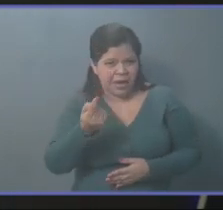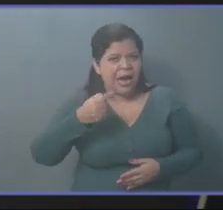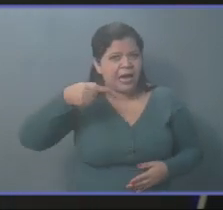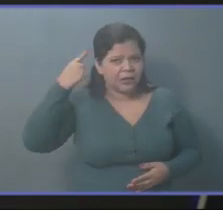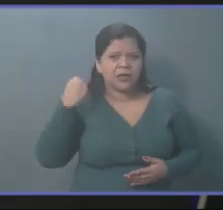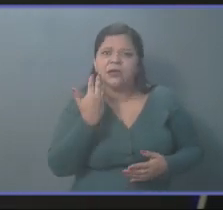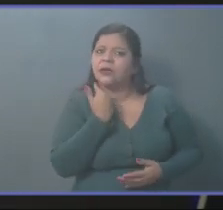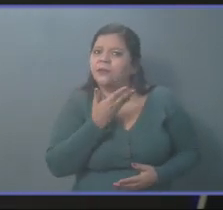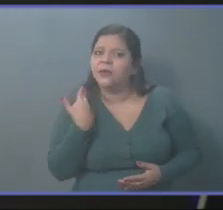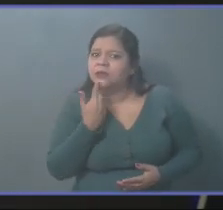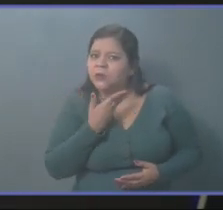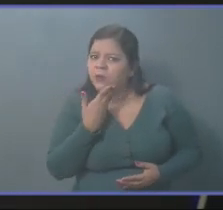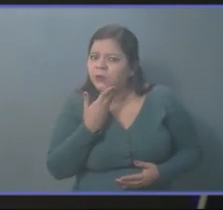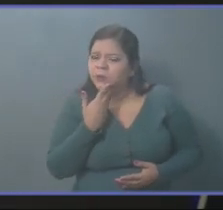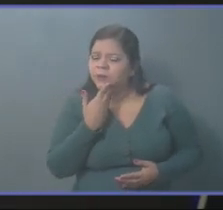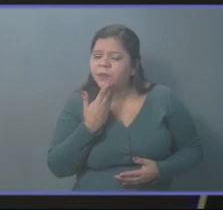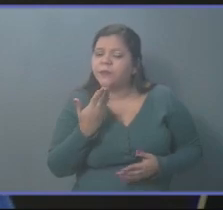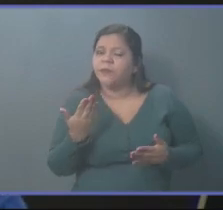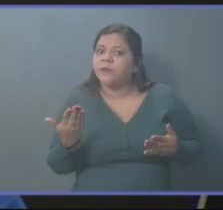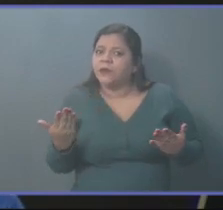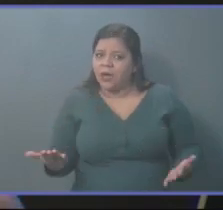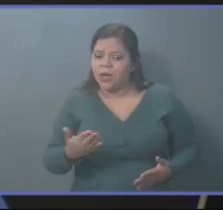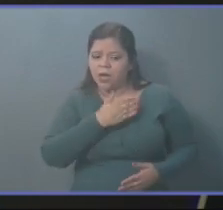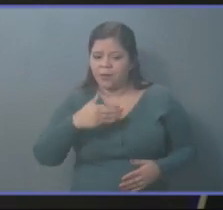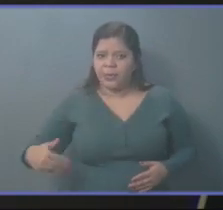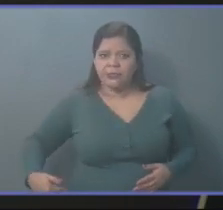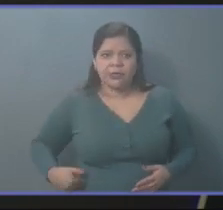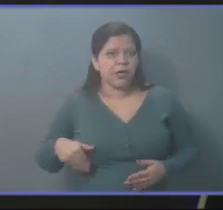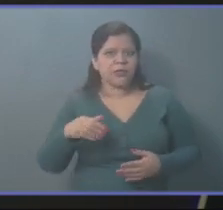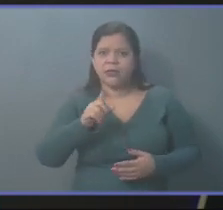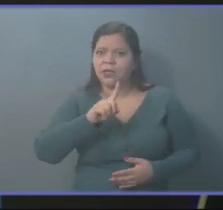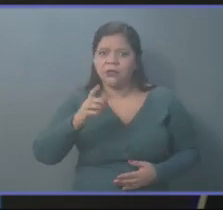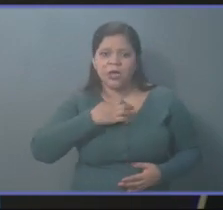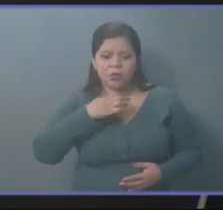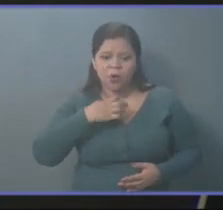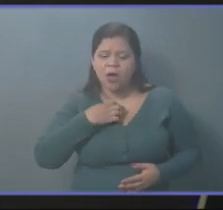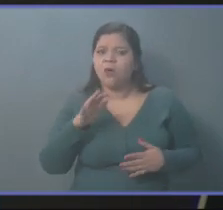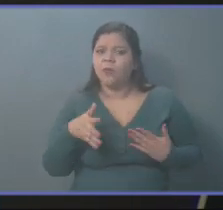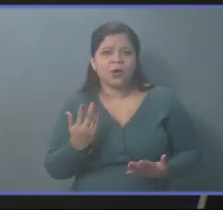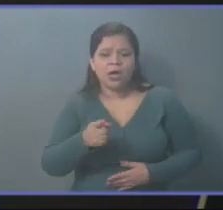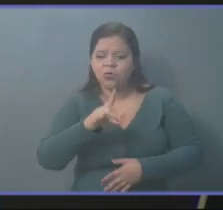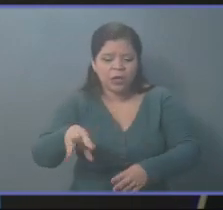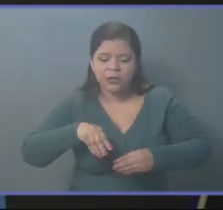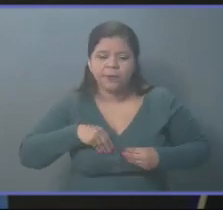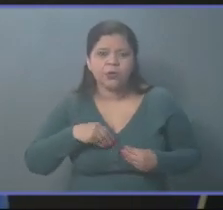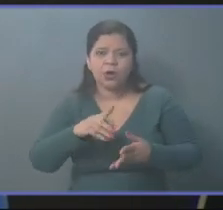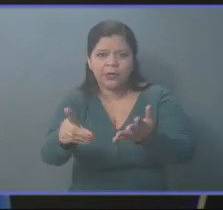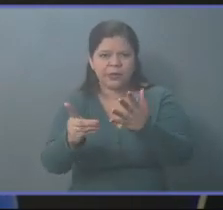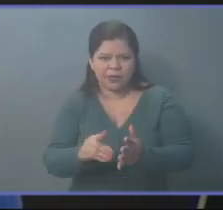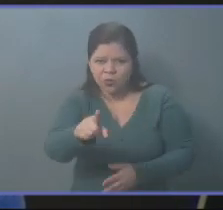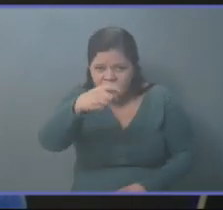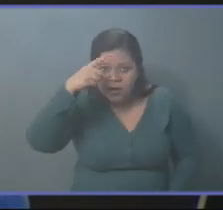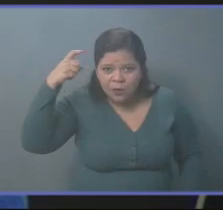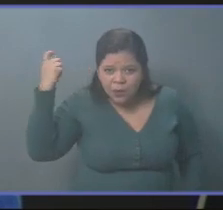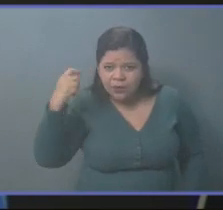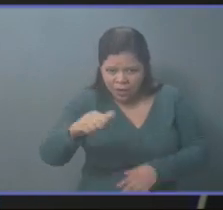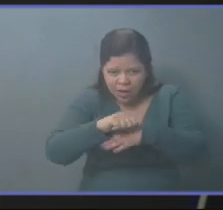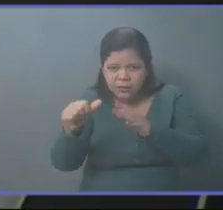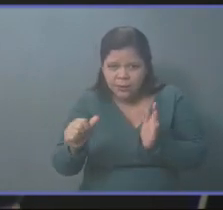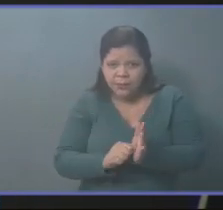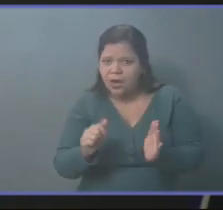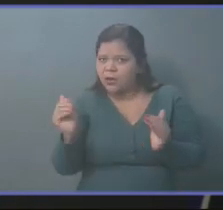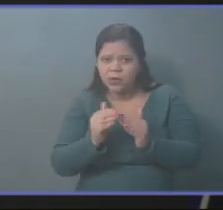día de ayer, la queja de que el Presidente no recibió el decreto. Y se acuerdan cuando en esta Asamblea